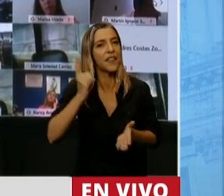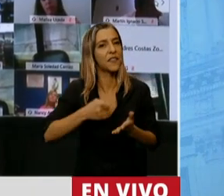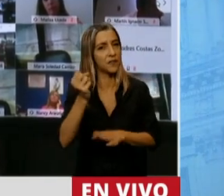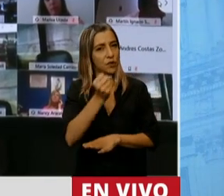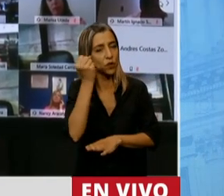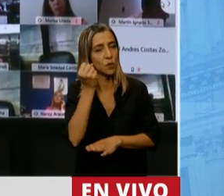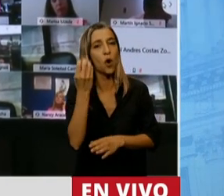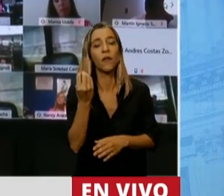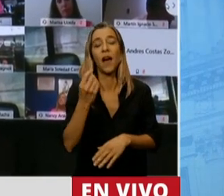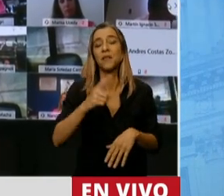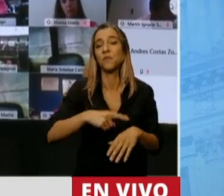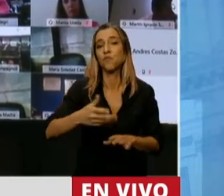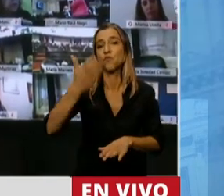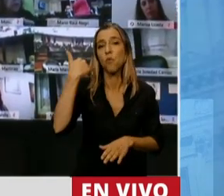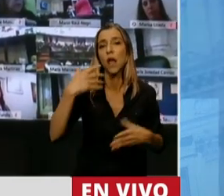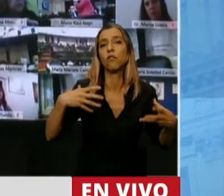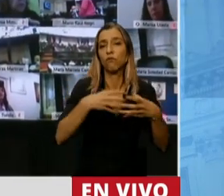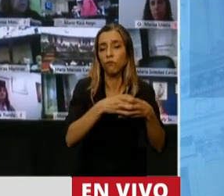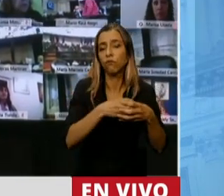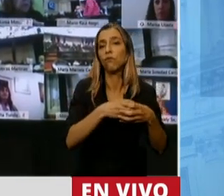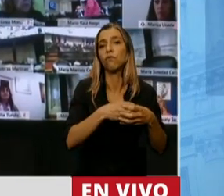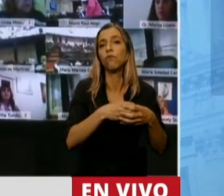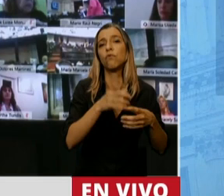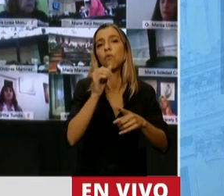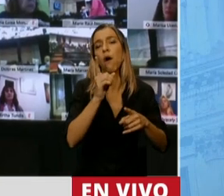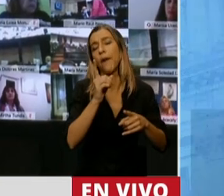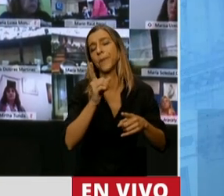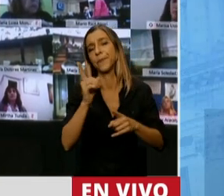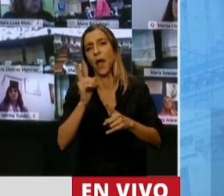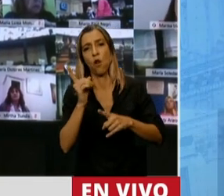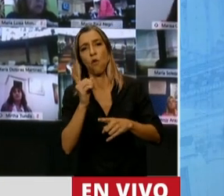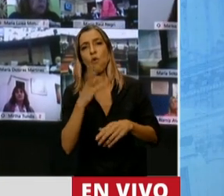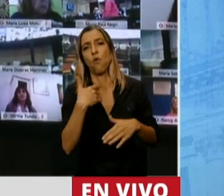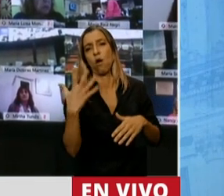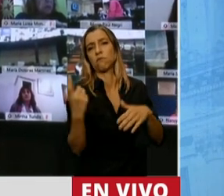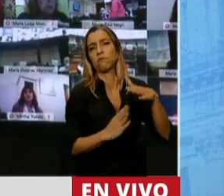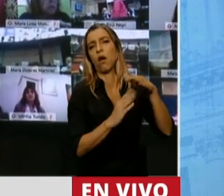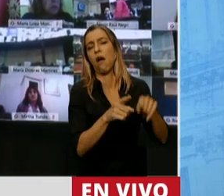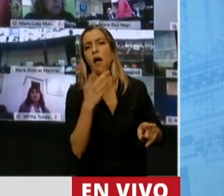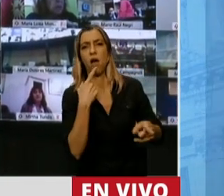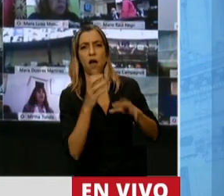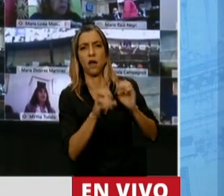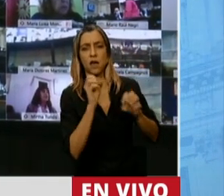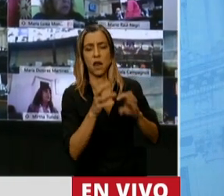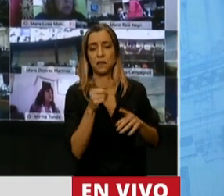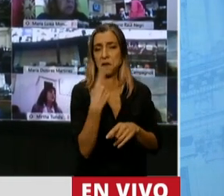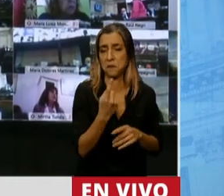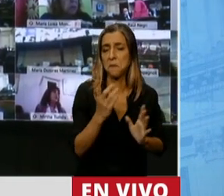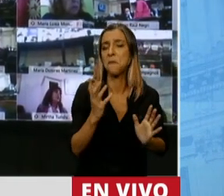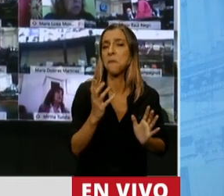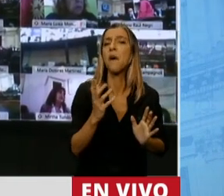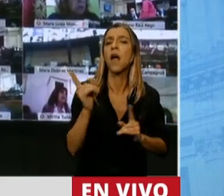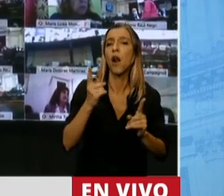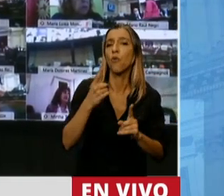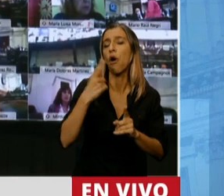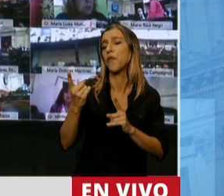menospreciado, ha sido insultado con un montón de mentiras. Mientras nos decían y se